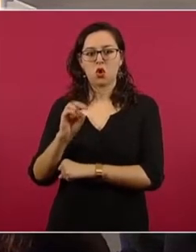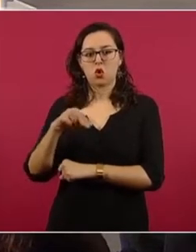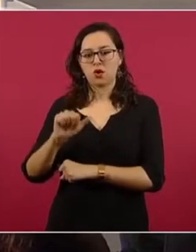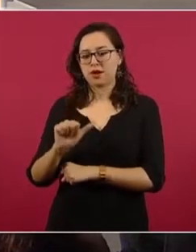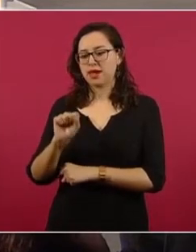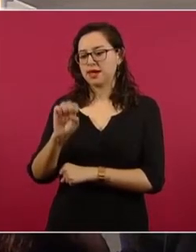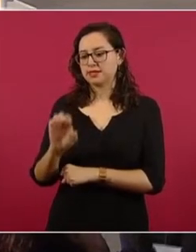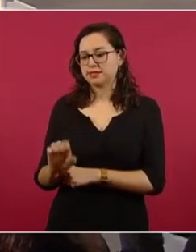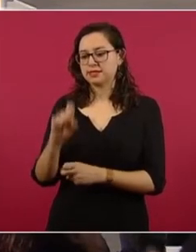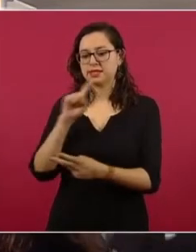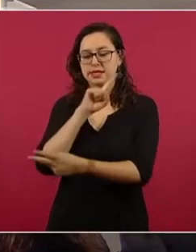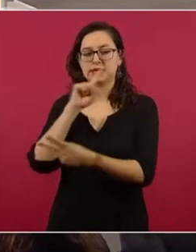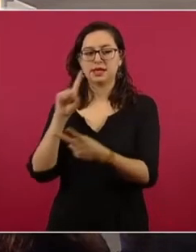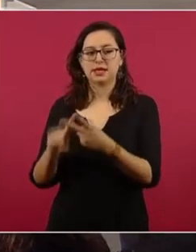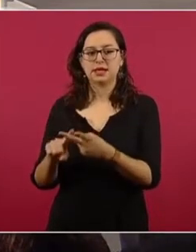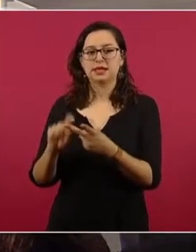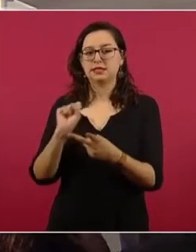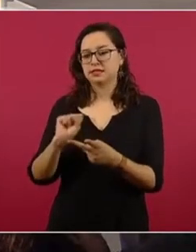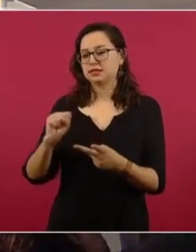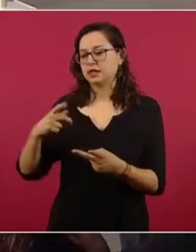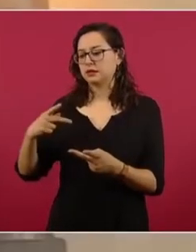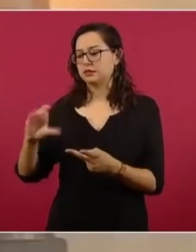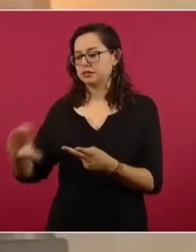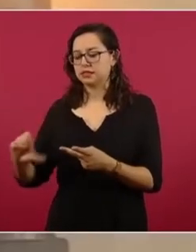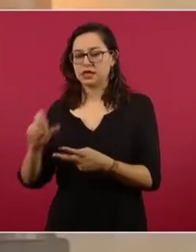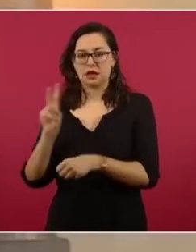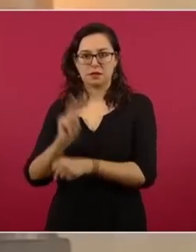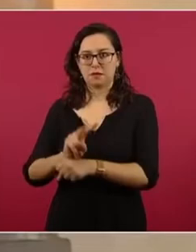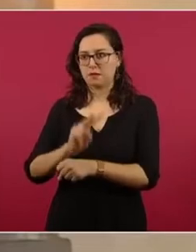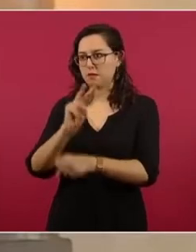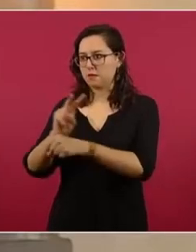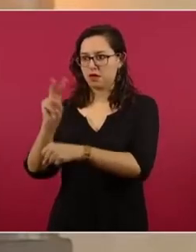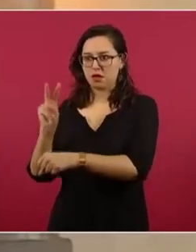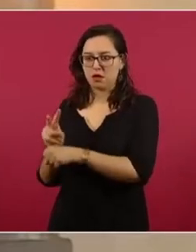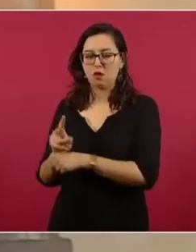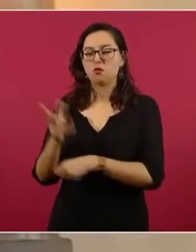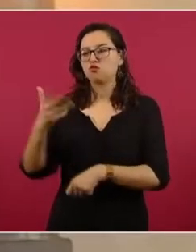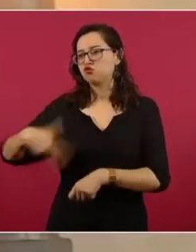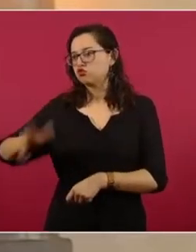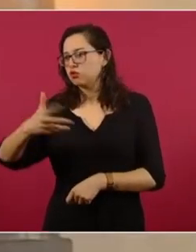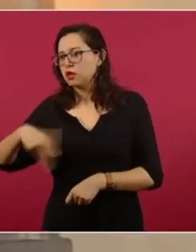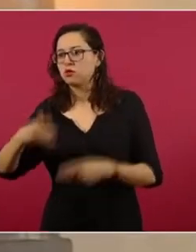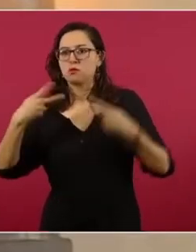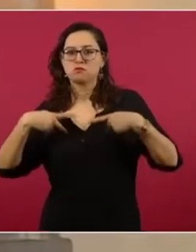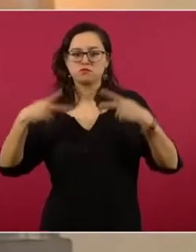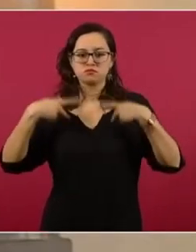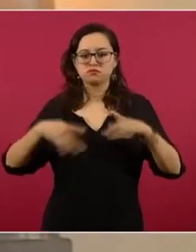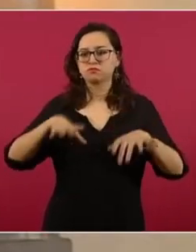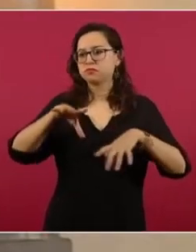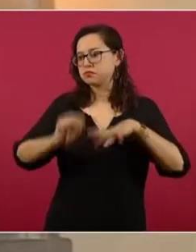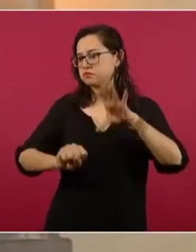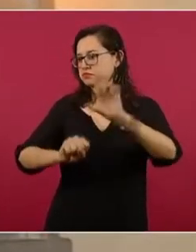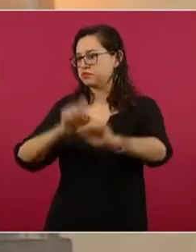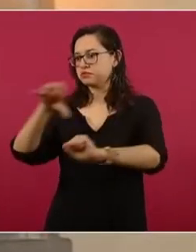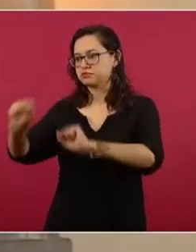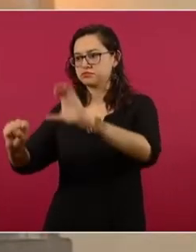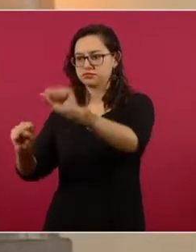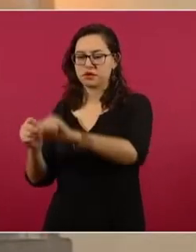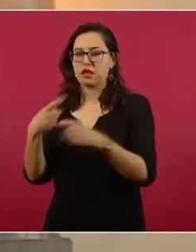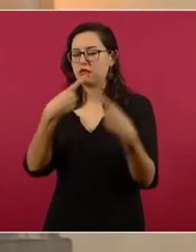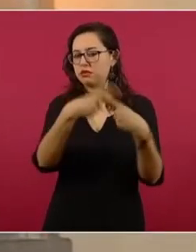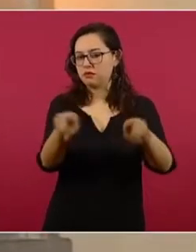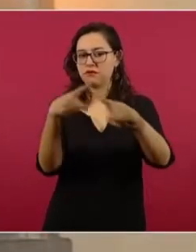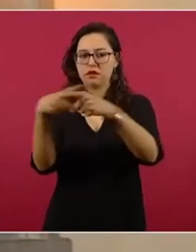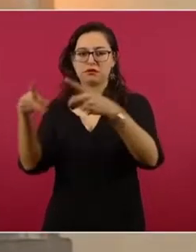Secretaría de Seguridad y Protección Ciudadana, igual ejecutando órdenes de aprehensión por homicidio, feminicidio, violencia familiar,